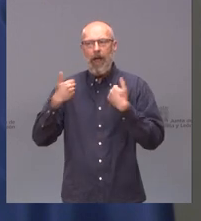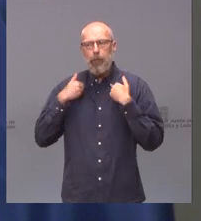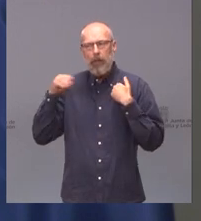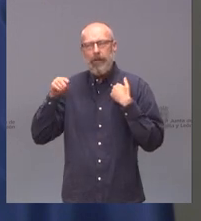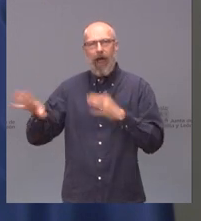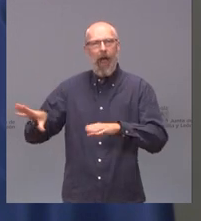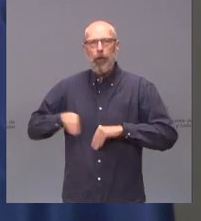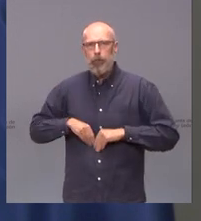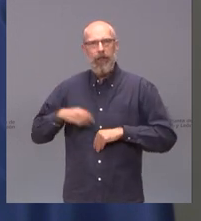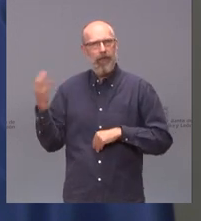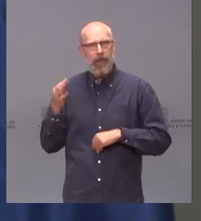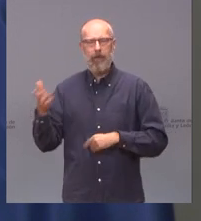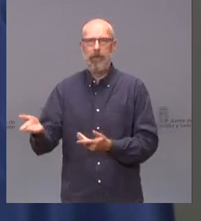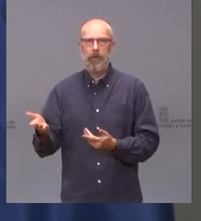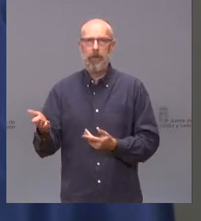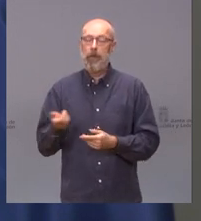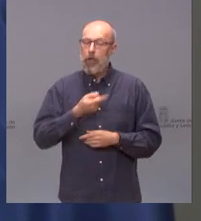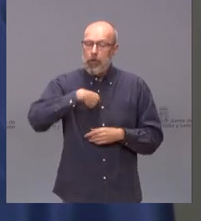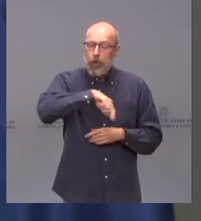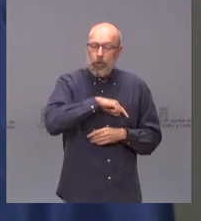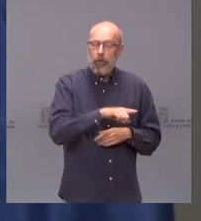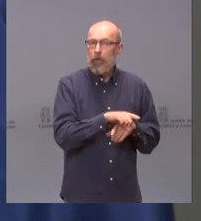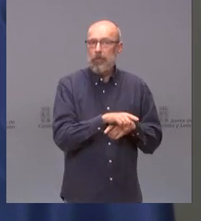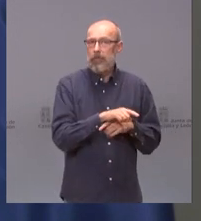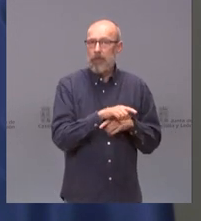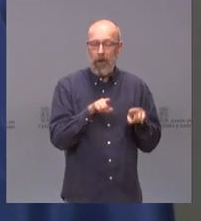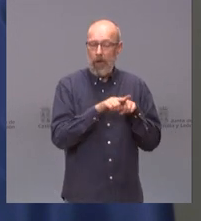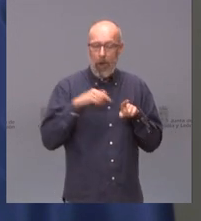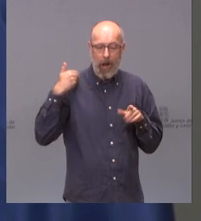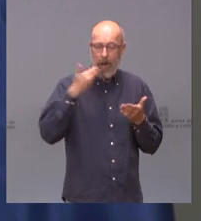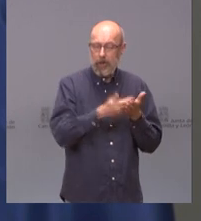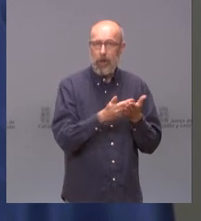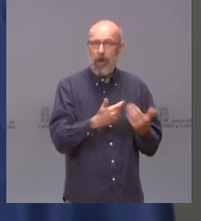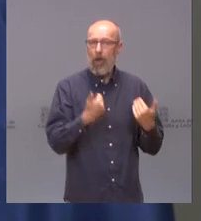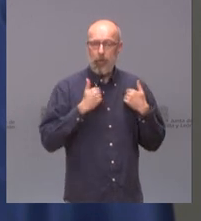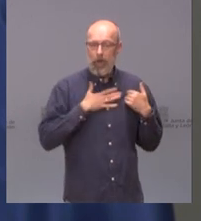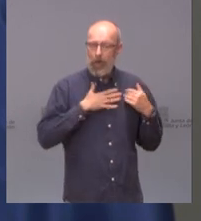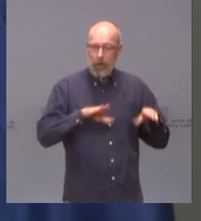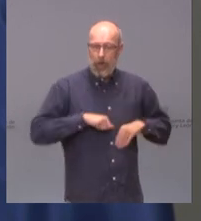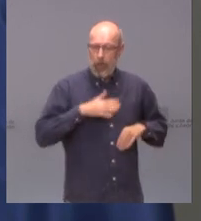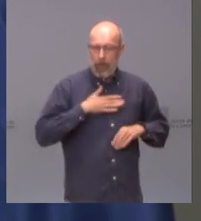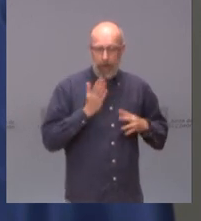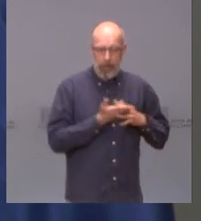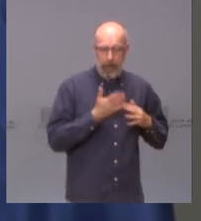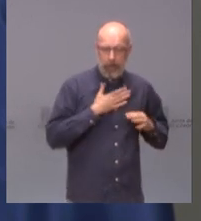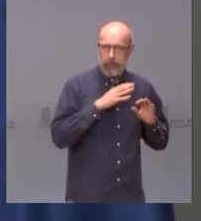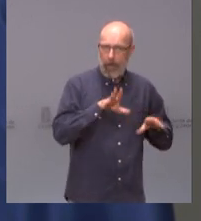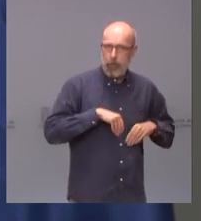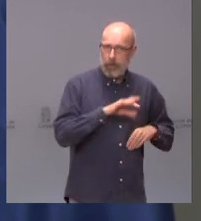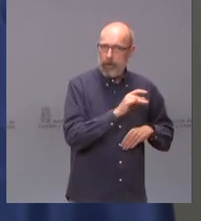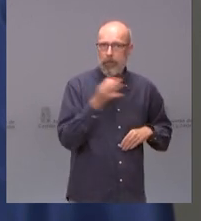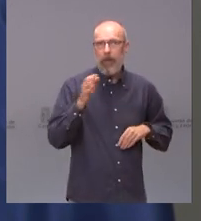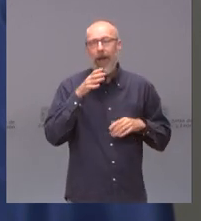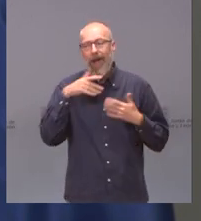Nosotros no duden que como hemos hecho hasta ahora asumiremos la nuestra, pero quien la tiene que tomar en este momento